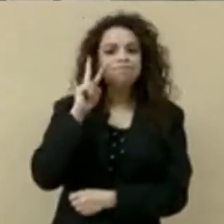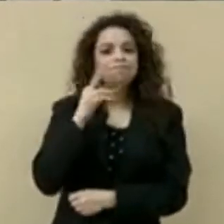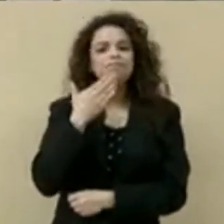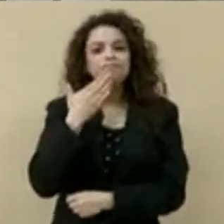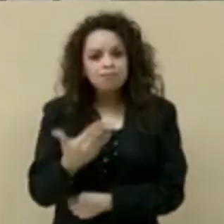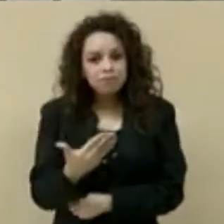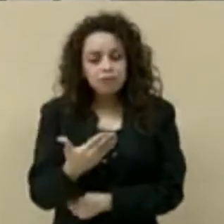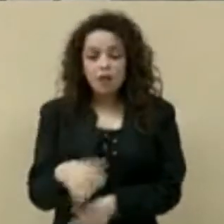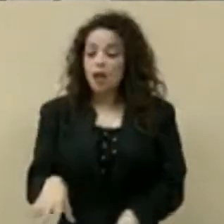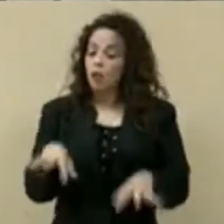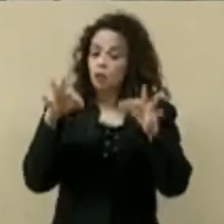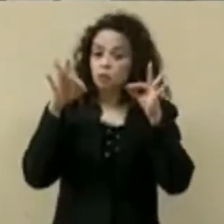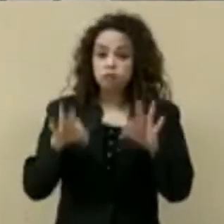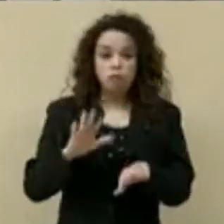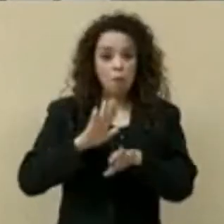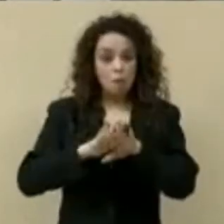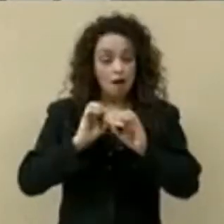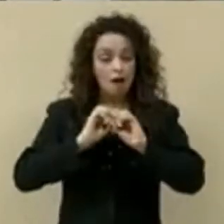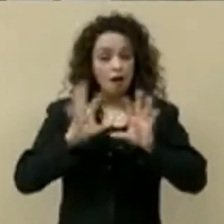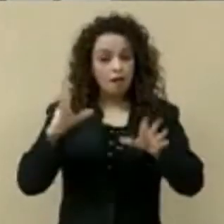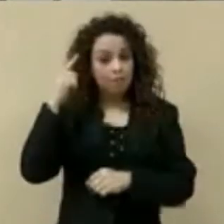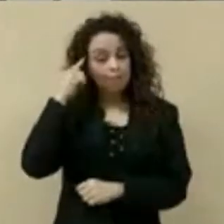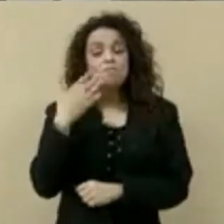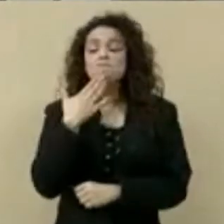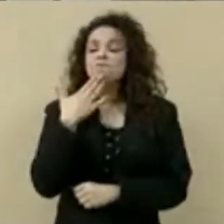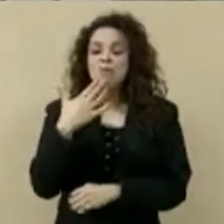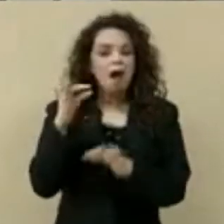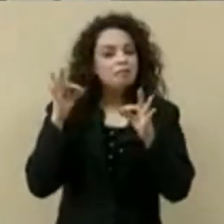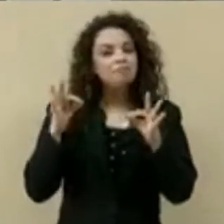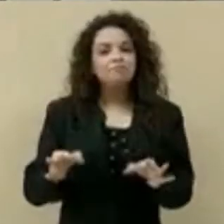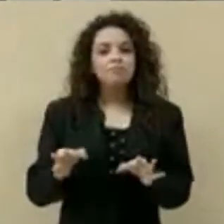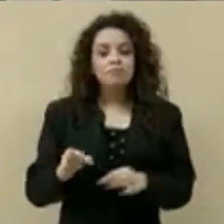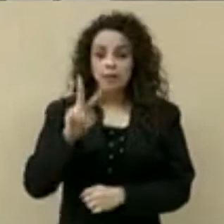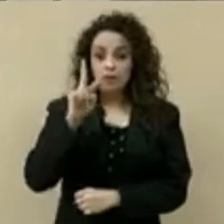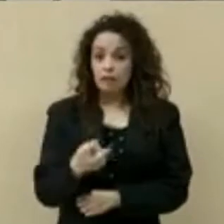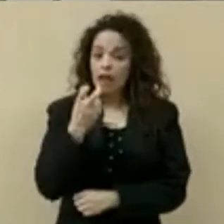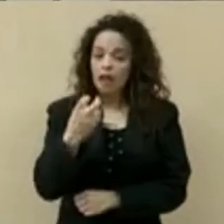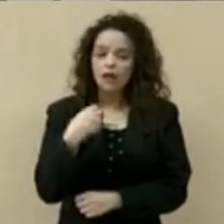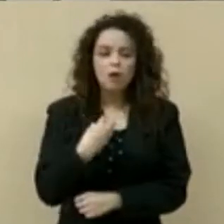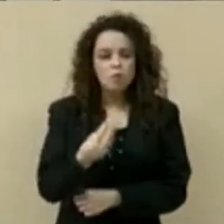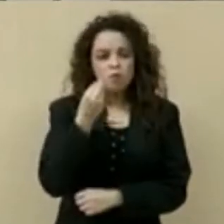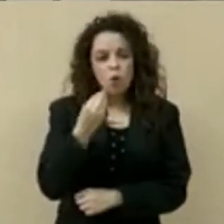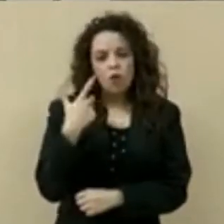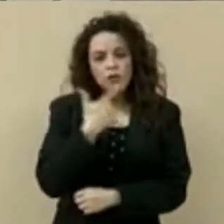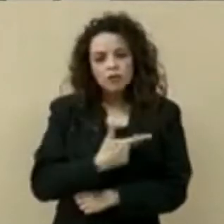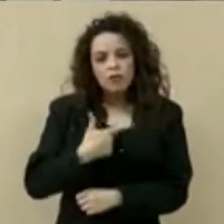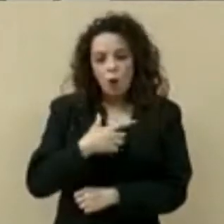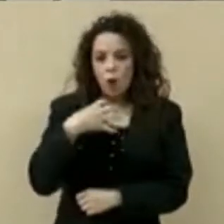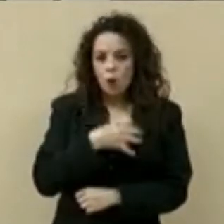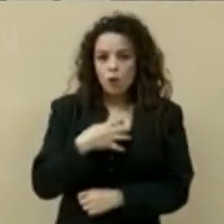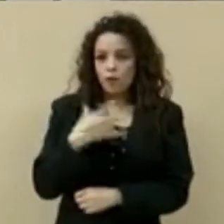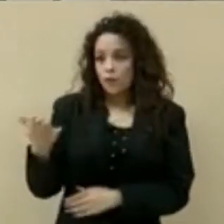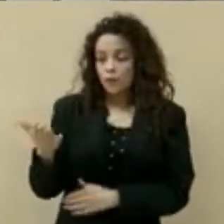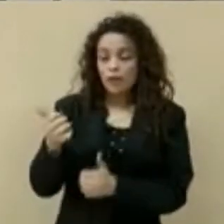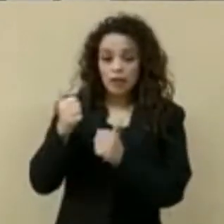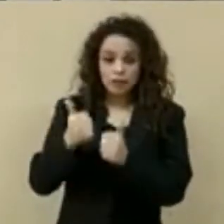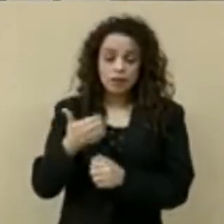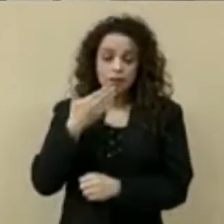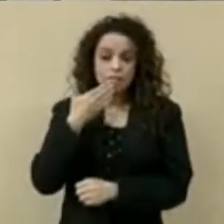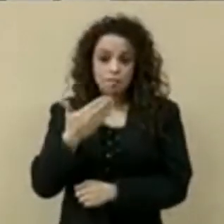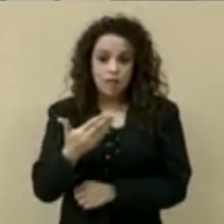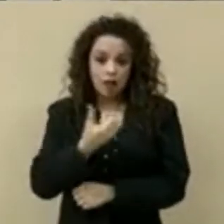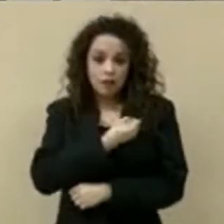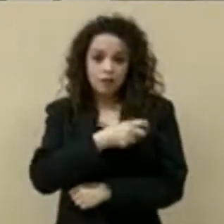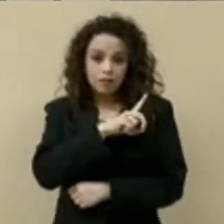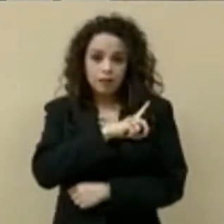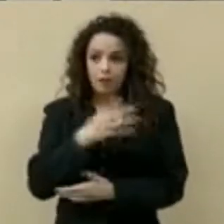lúcido. Y me da muchísimo gusto que esté muy bien el gobernador de Puebla